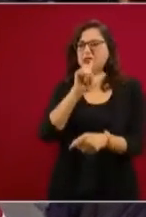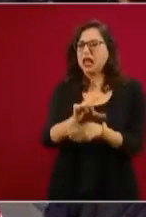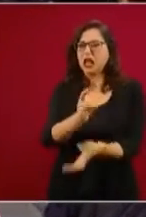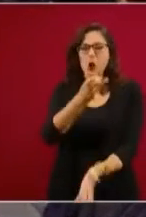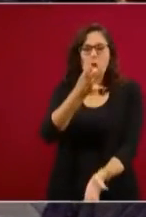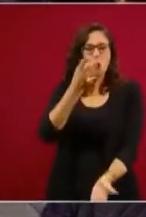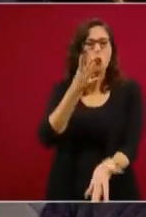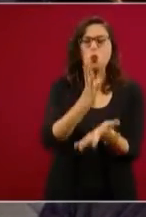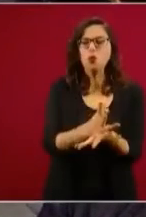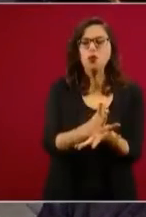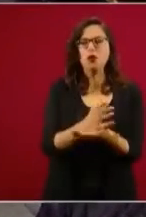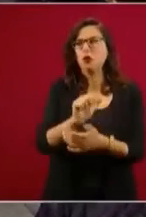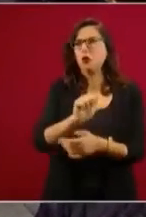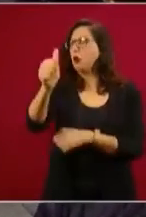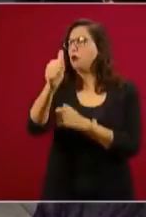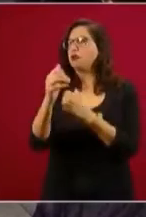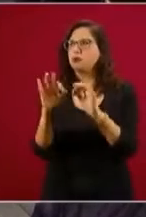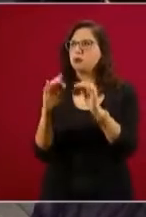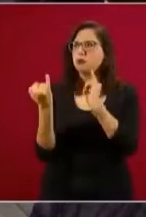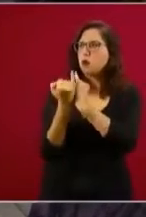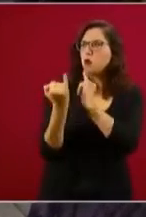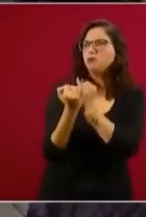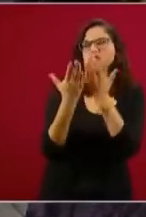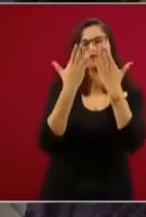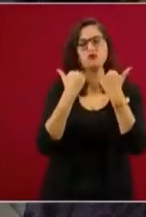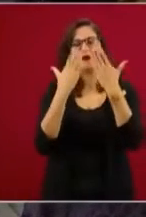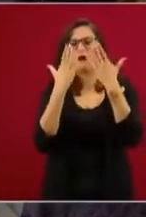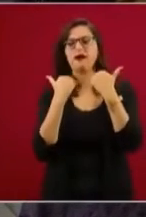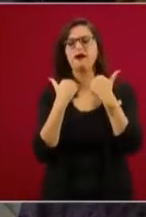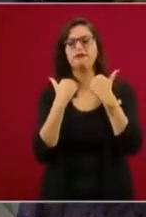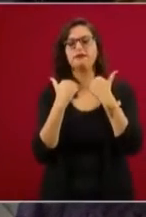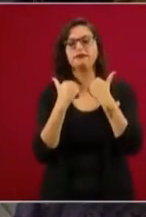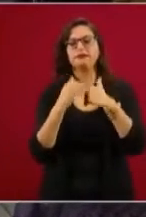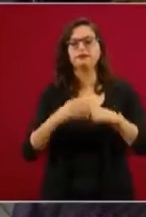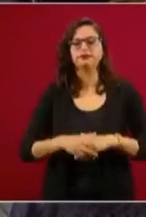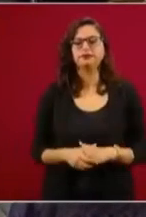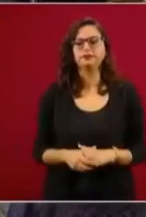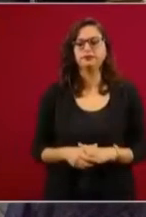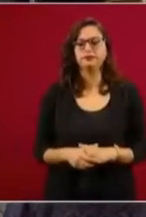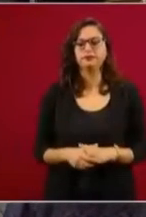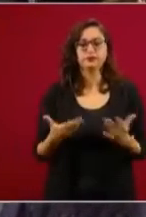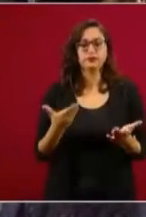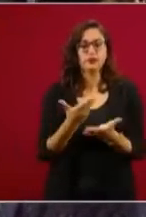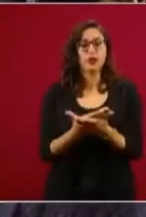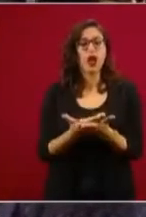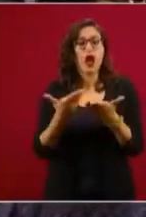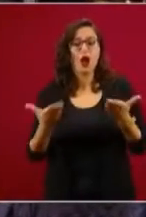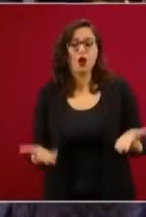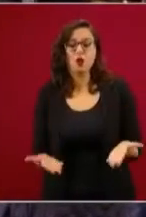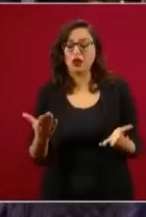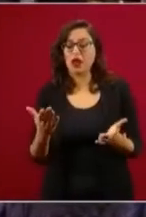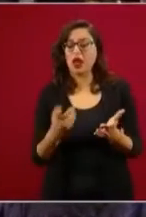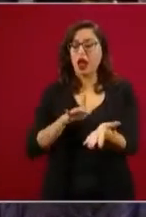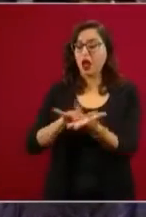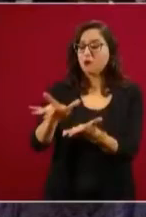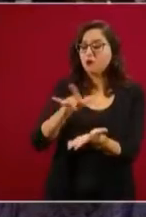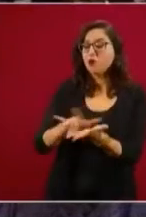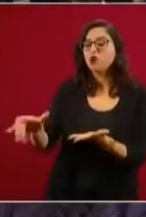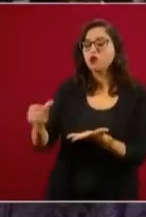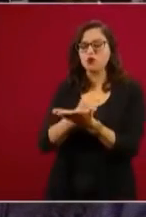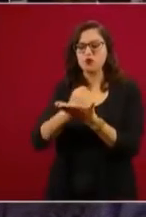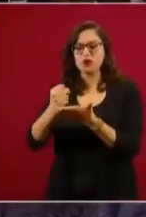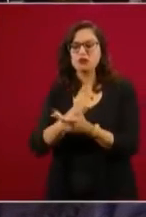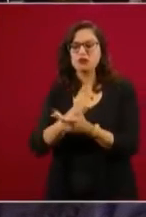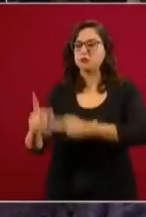si ha cumplido, si no ha cumplido, si dijo verdades, si dijo verdades a medias. Pero yo creo